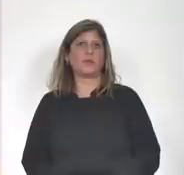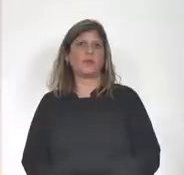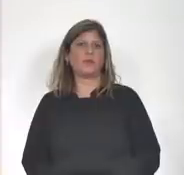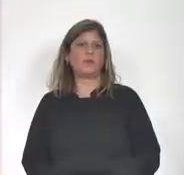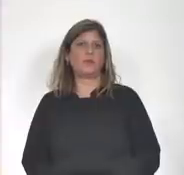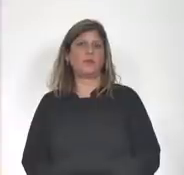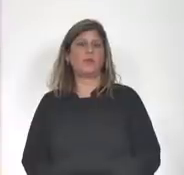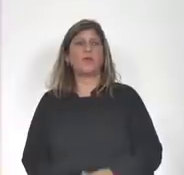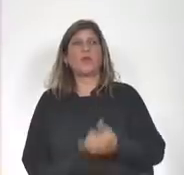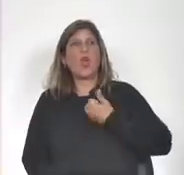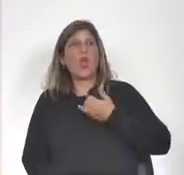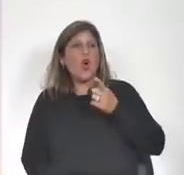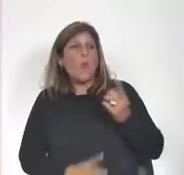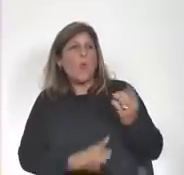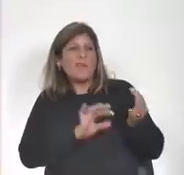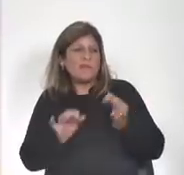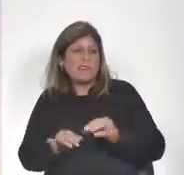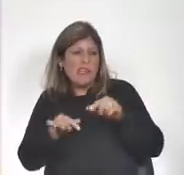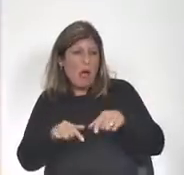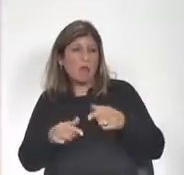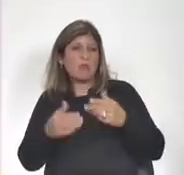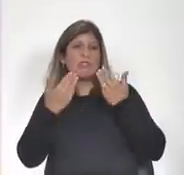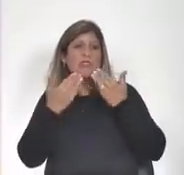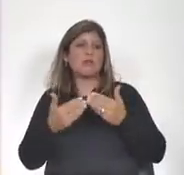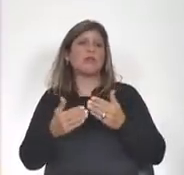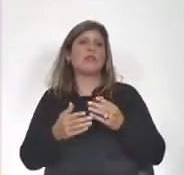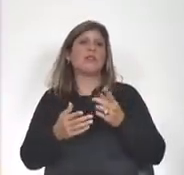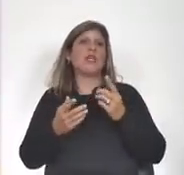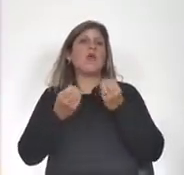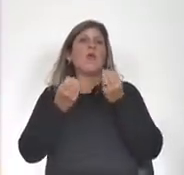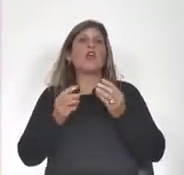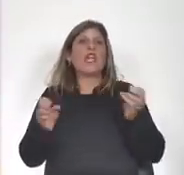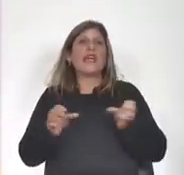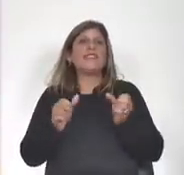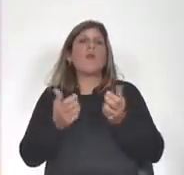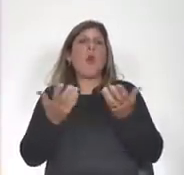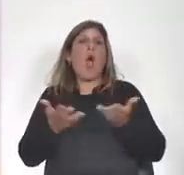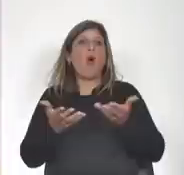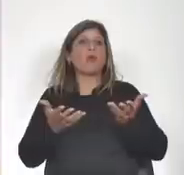¿Cómo llegamos a esta interpelación y por qué la hacemos ahora?